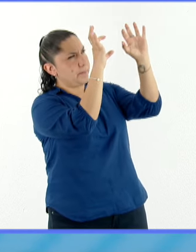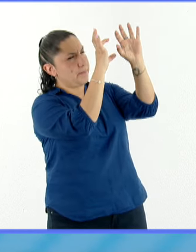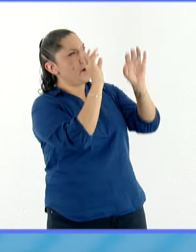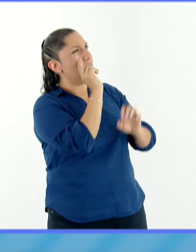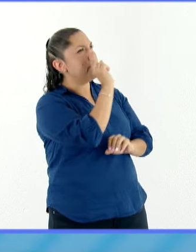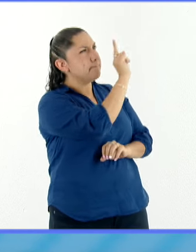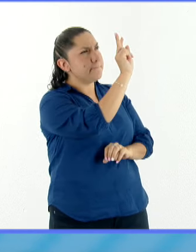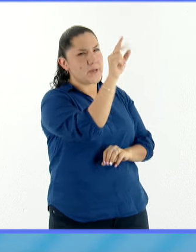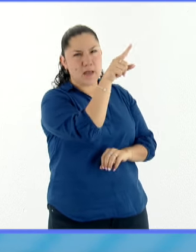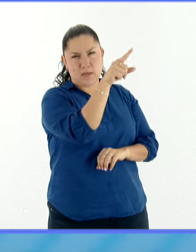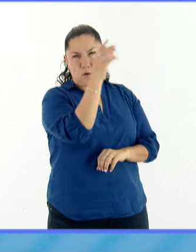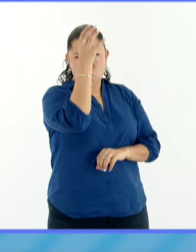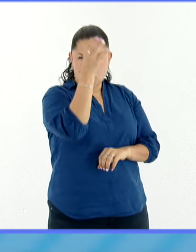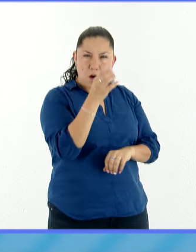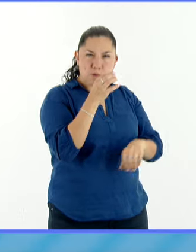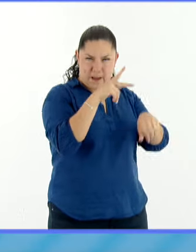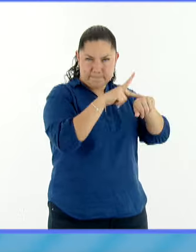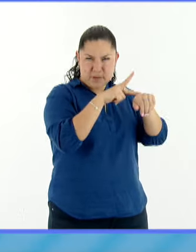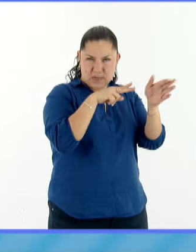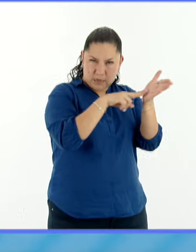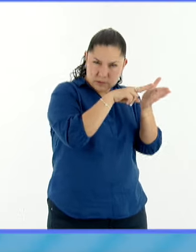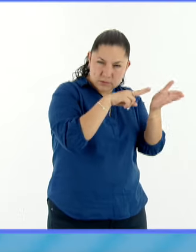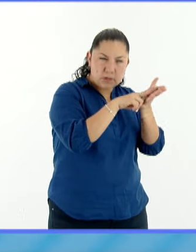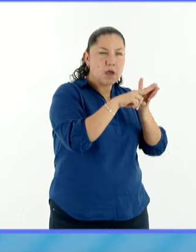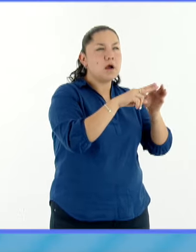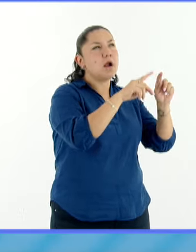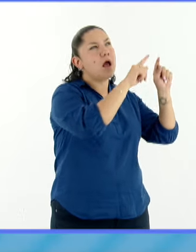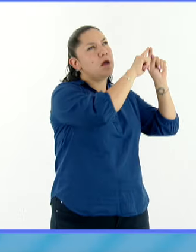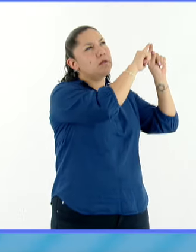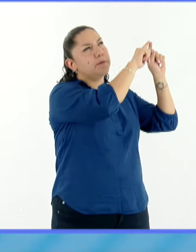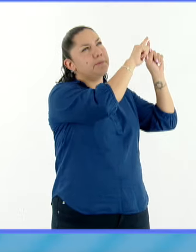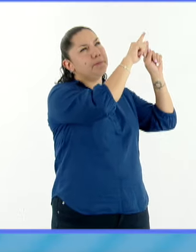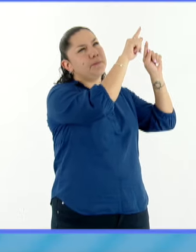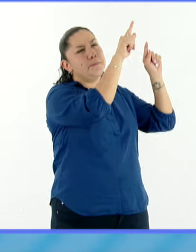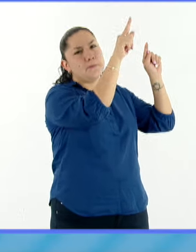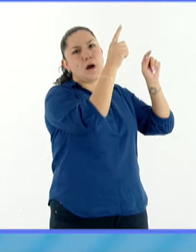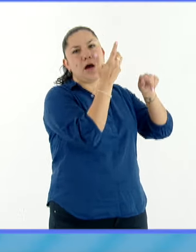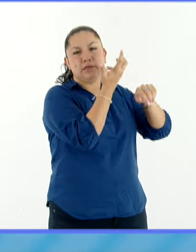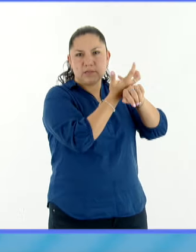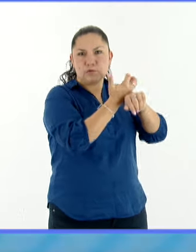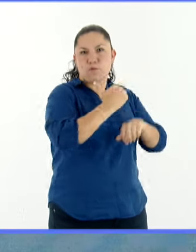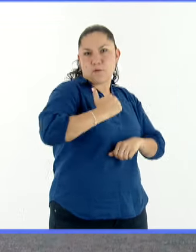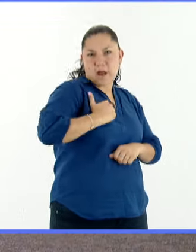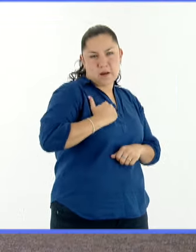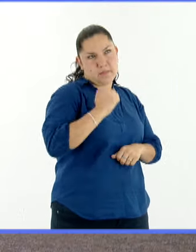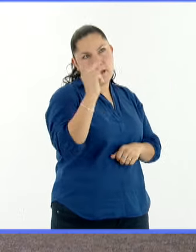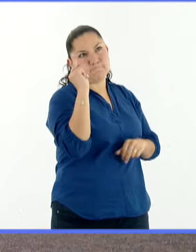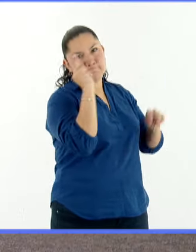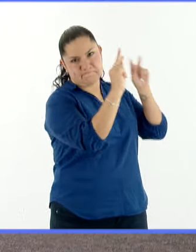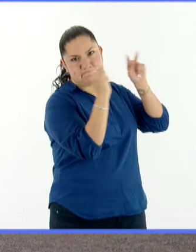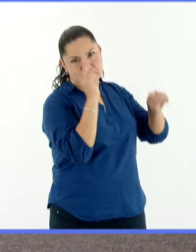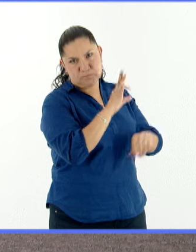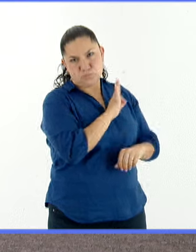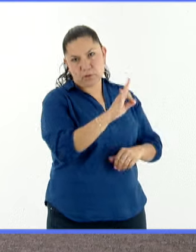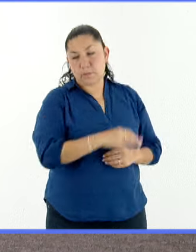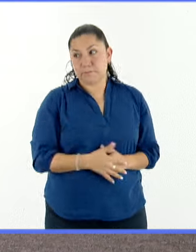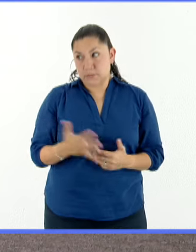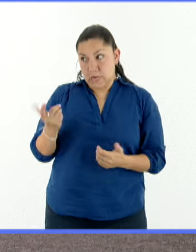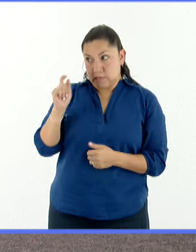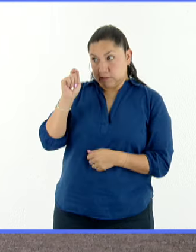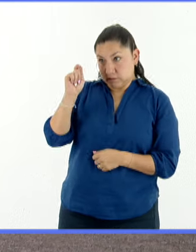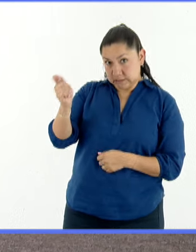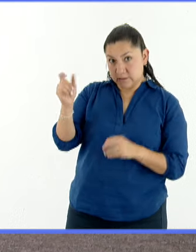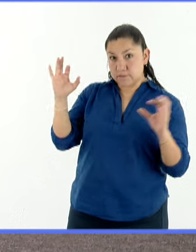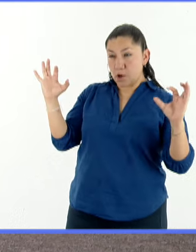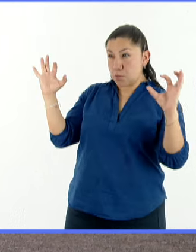Negras y ahí seguiría a través de Estados Unidos y una parte de Canadá. Estamos hablando de alrededor de tres horas de un